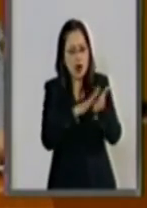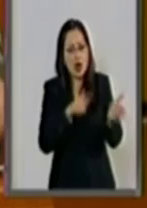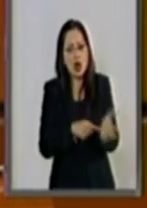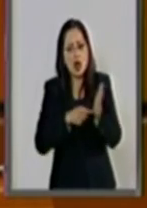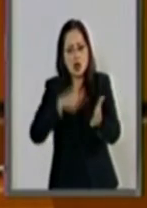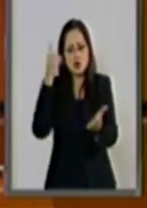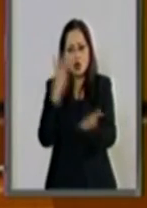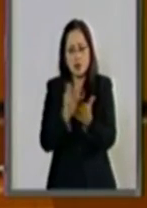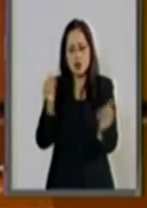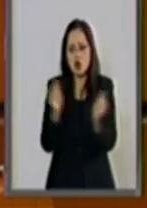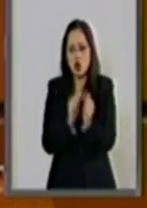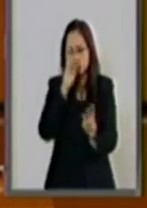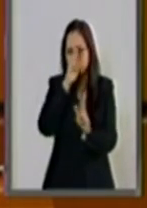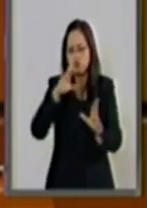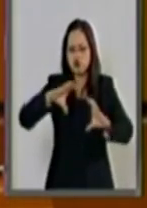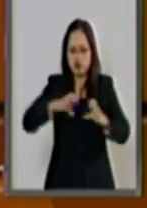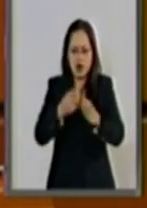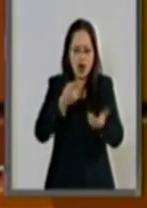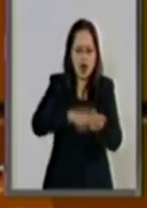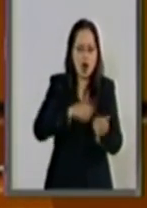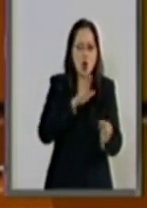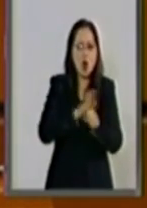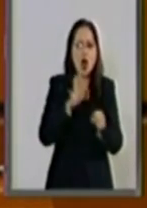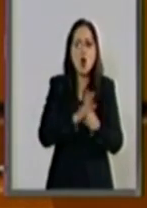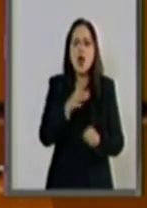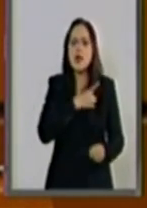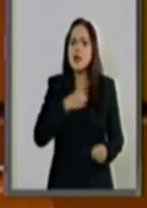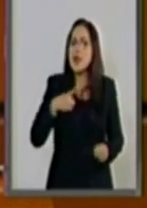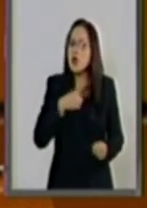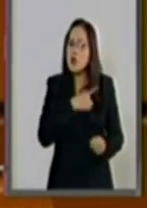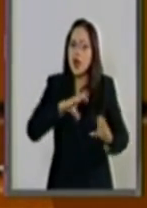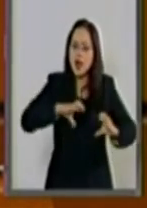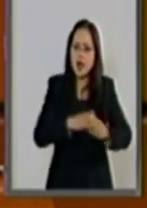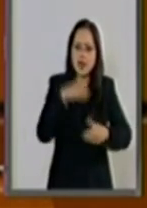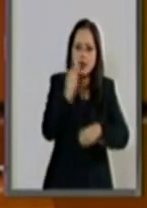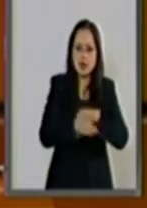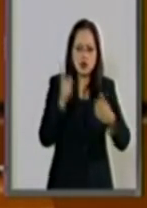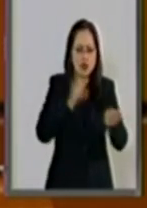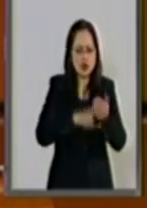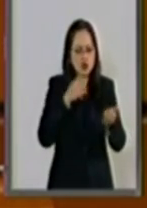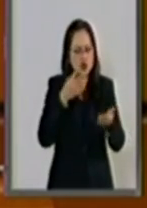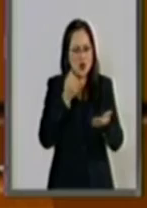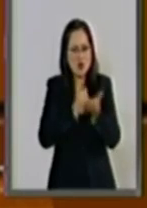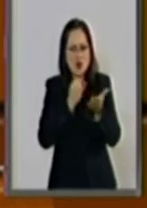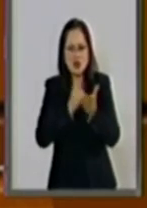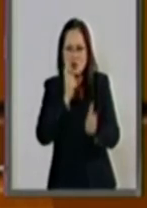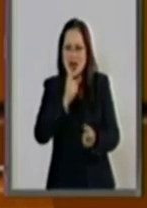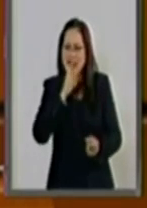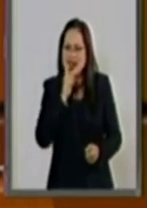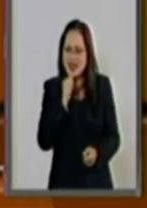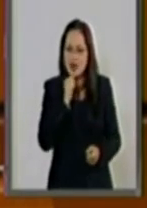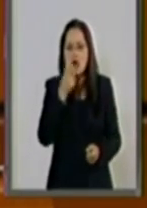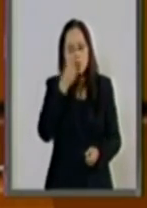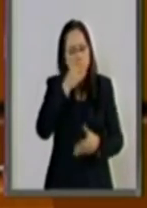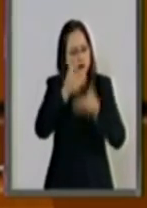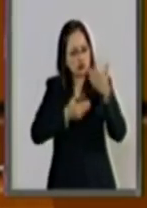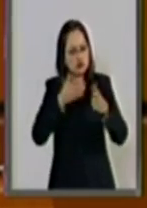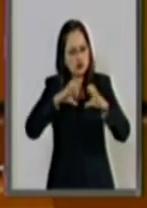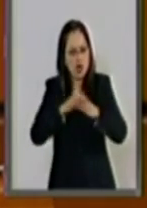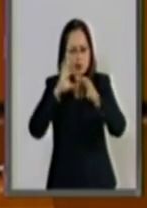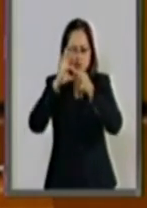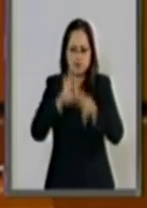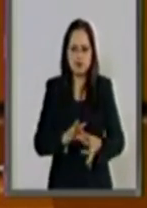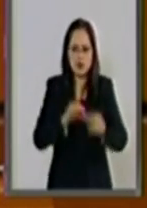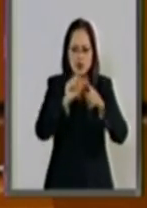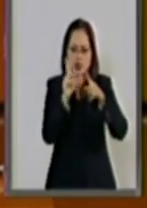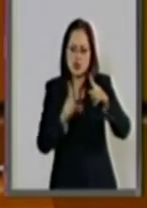respecto de las contribuciones adeudadas del delito fiscal de que se trate en el procedimiento. Con esto, armonizamos el